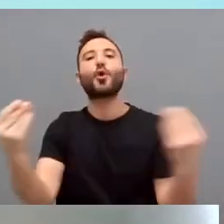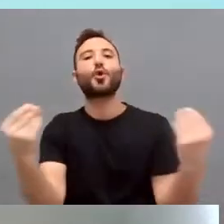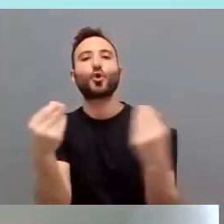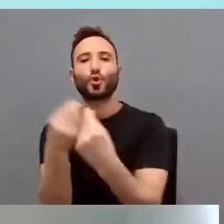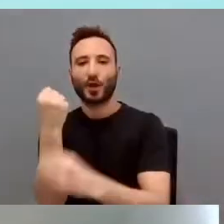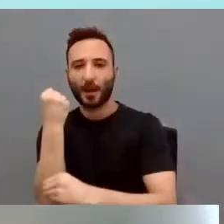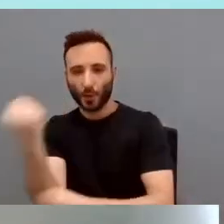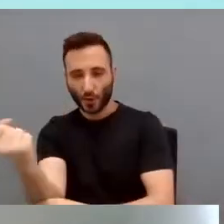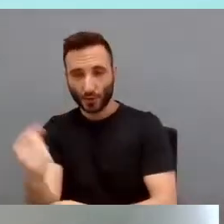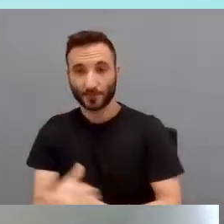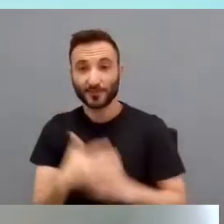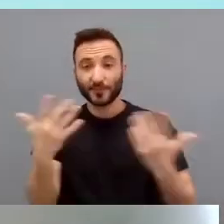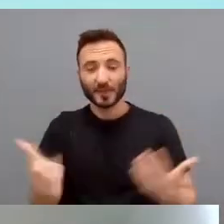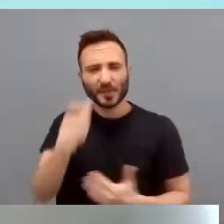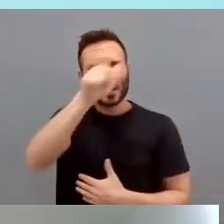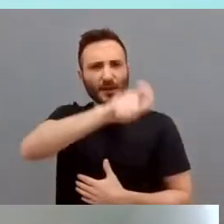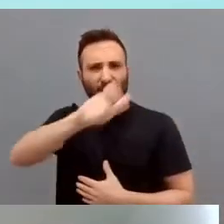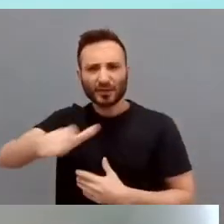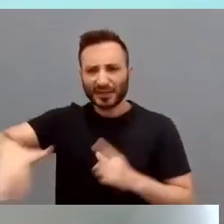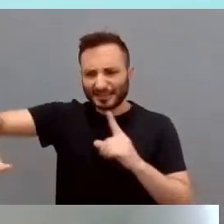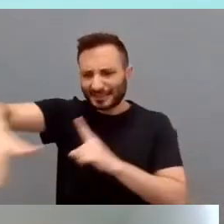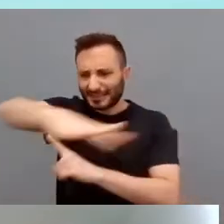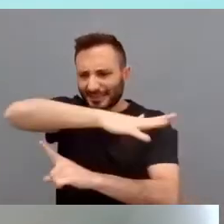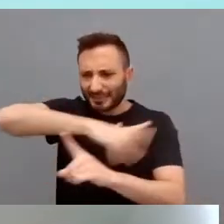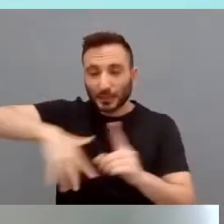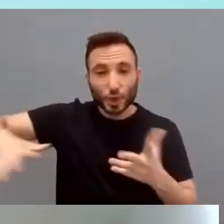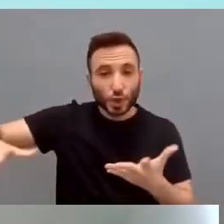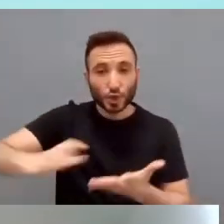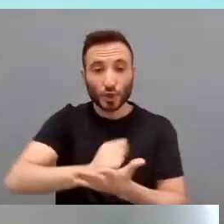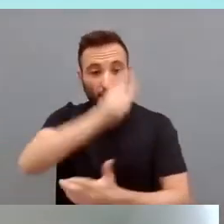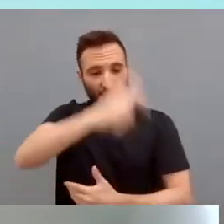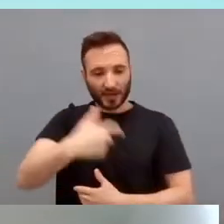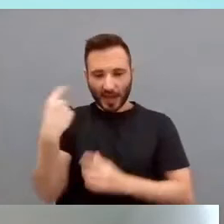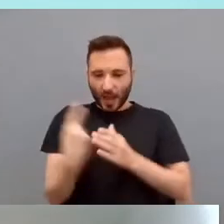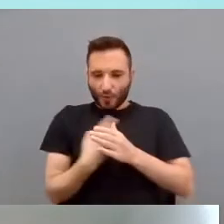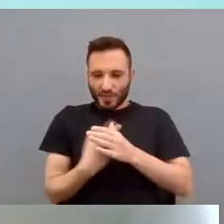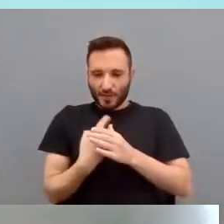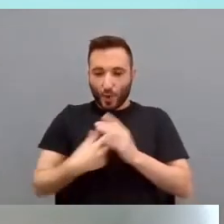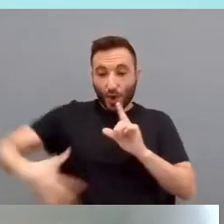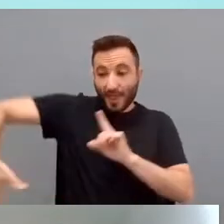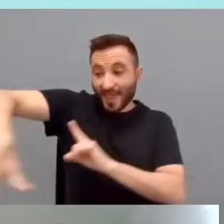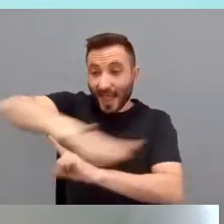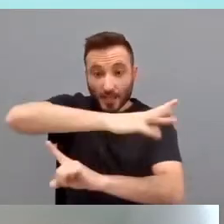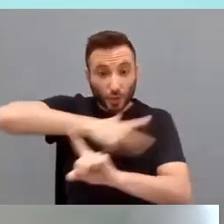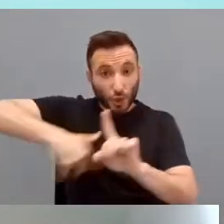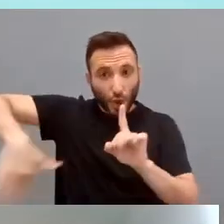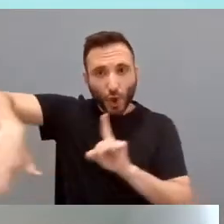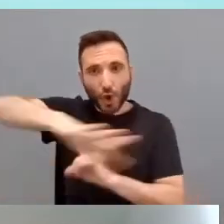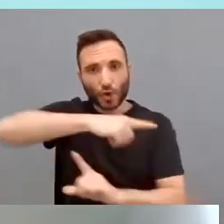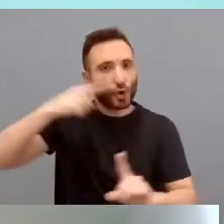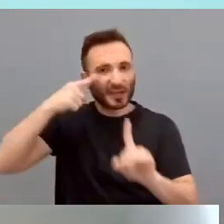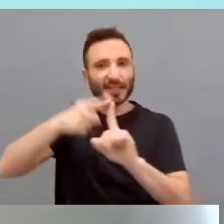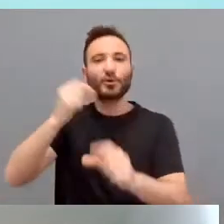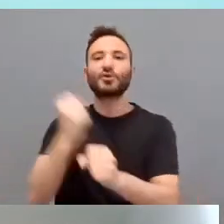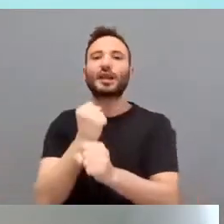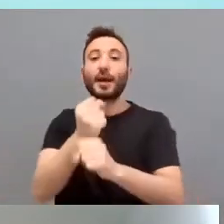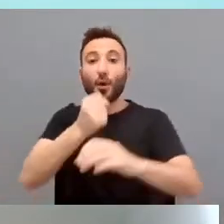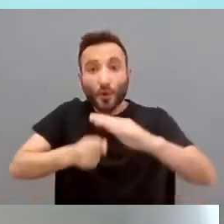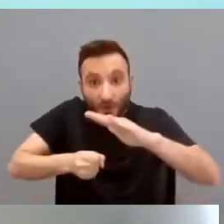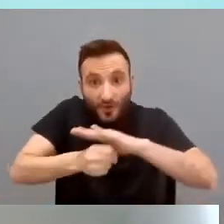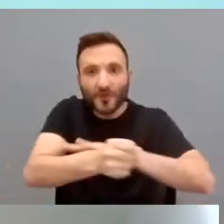imprescindible que todas las personas que están alrededor de la persona con autismo que se va a incorporar al mundo laboral tenga claro